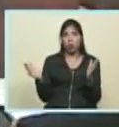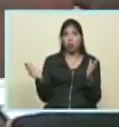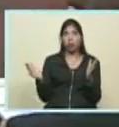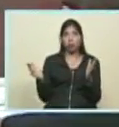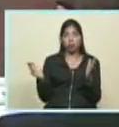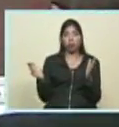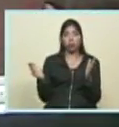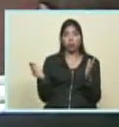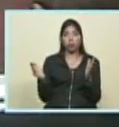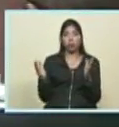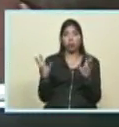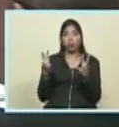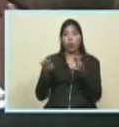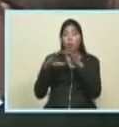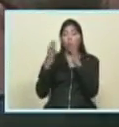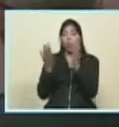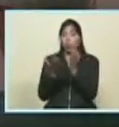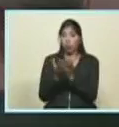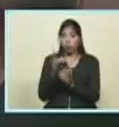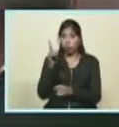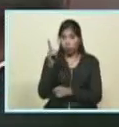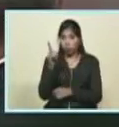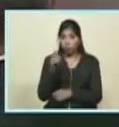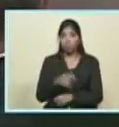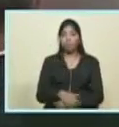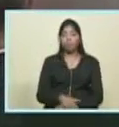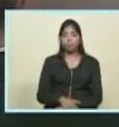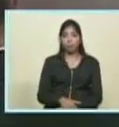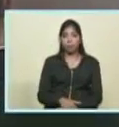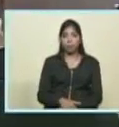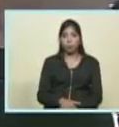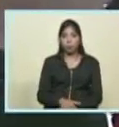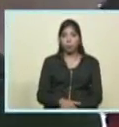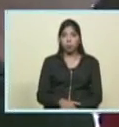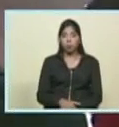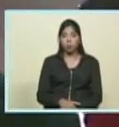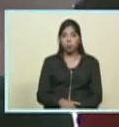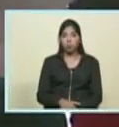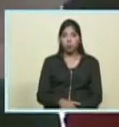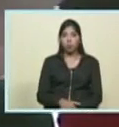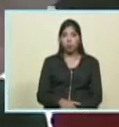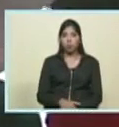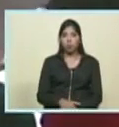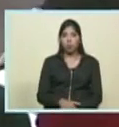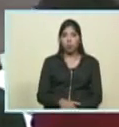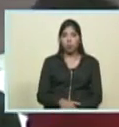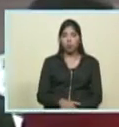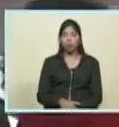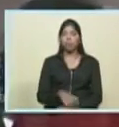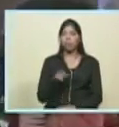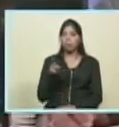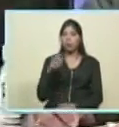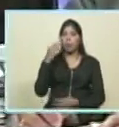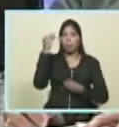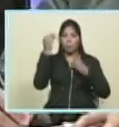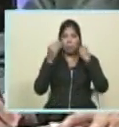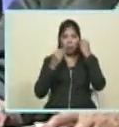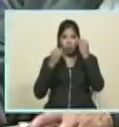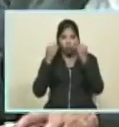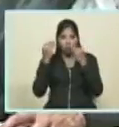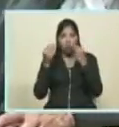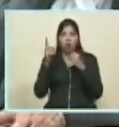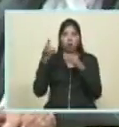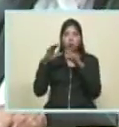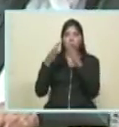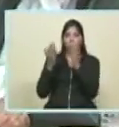construcción de un nuevo mundo si no pensamos y no obramos en función de construir un nuevo mundo el